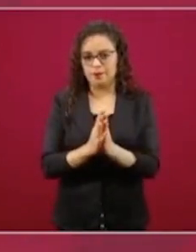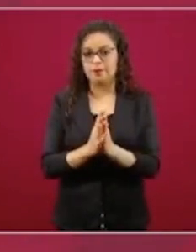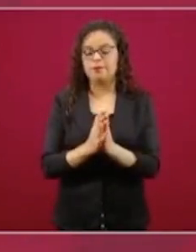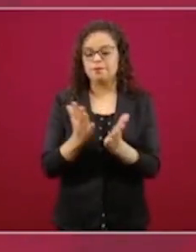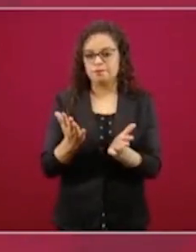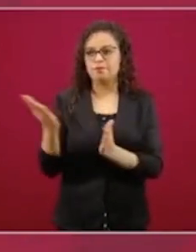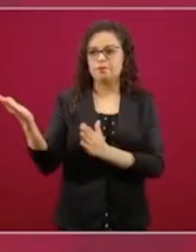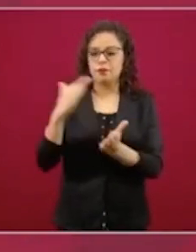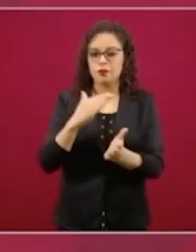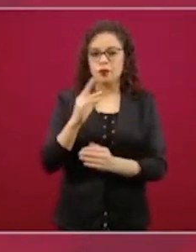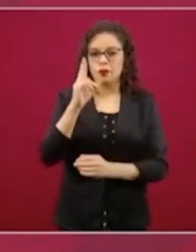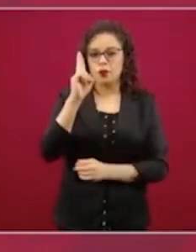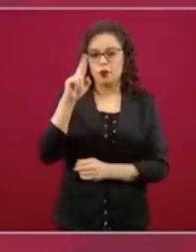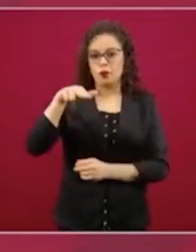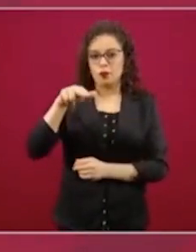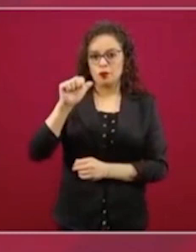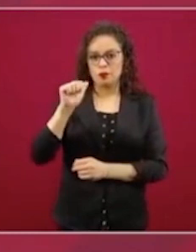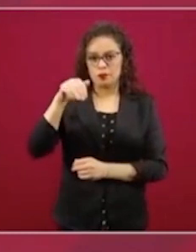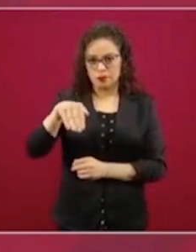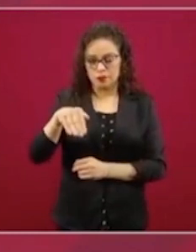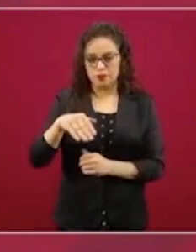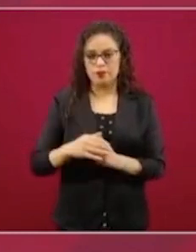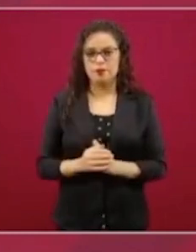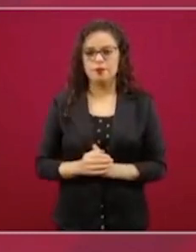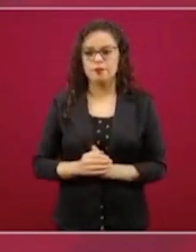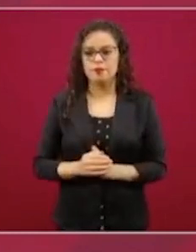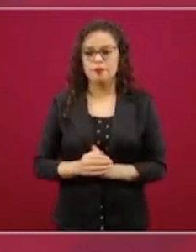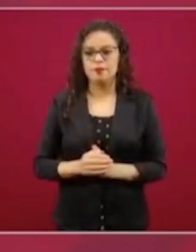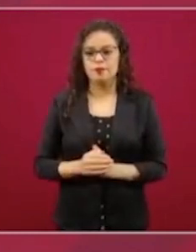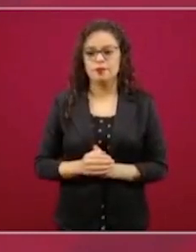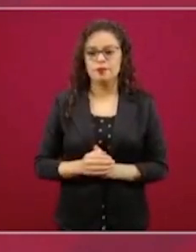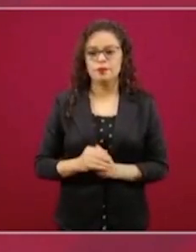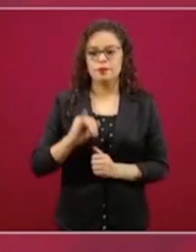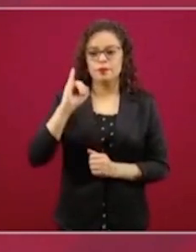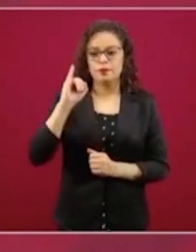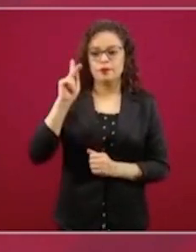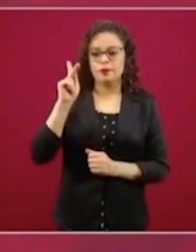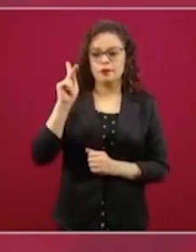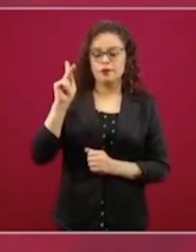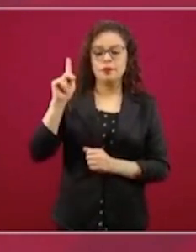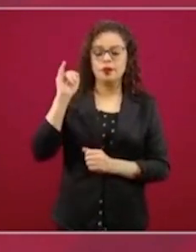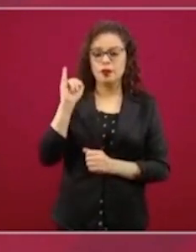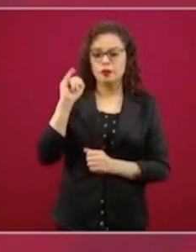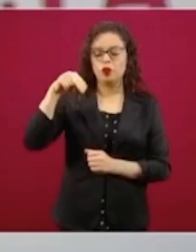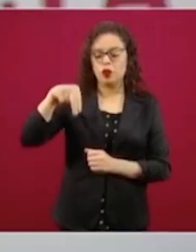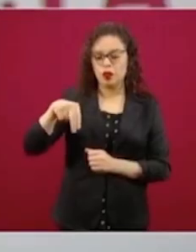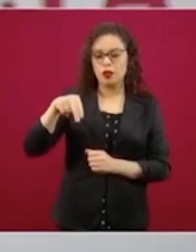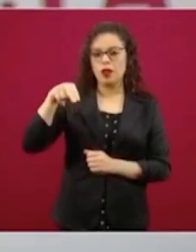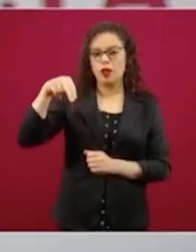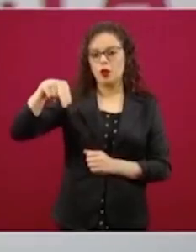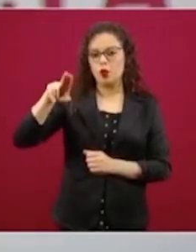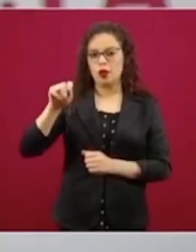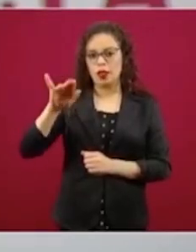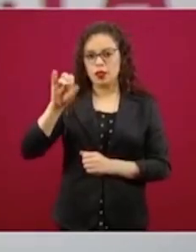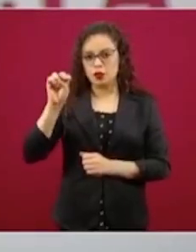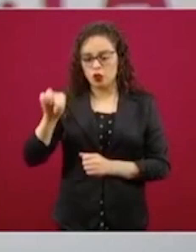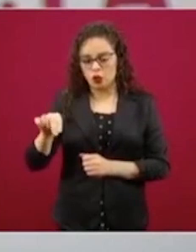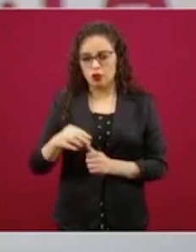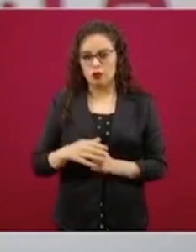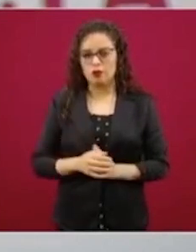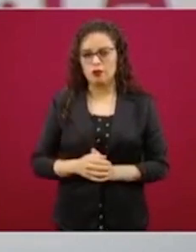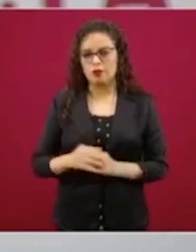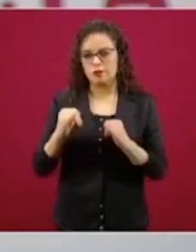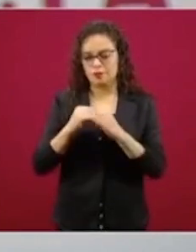Universidad Nacional Autónoma de México, estamos invitando al Instituto Nacional de Nutrición. Y a varias